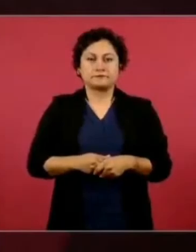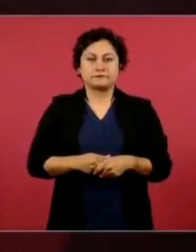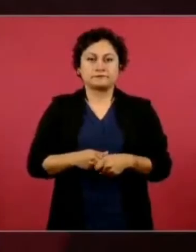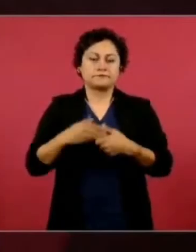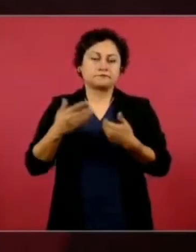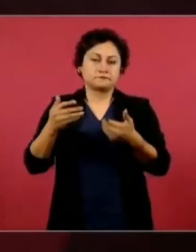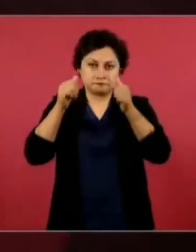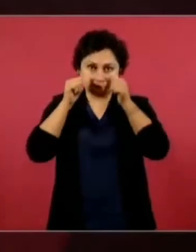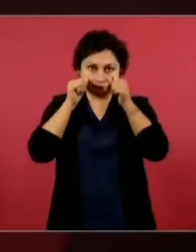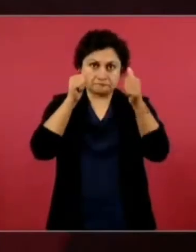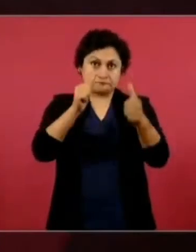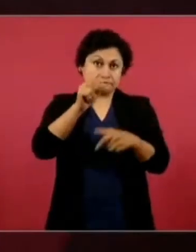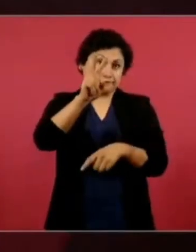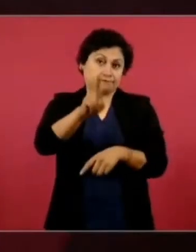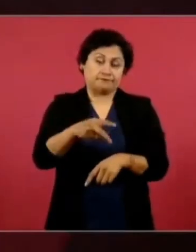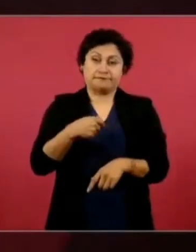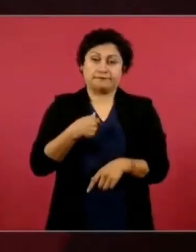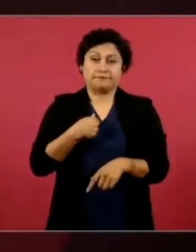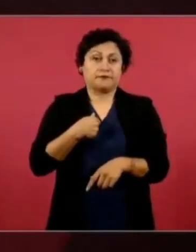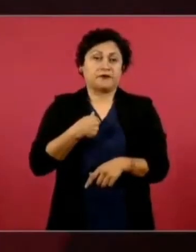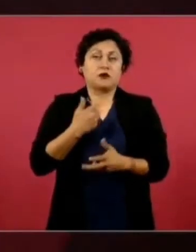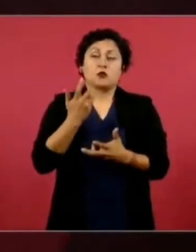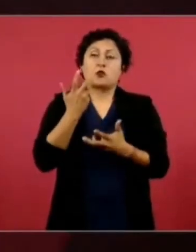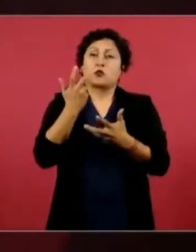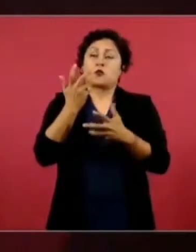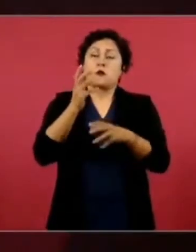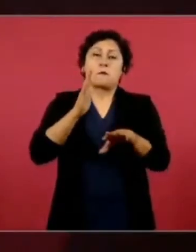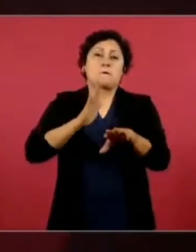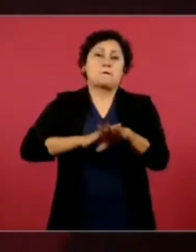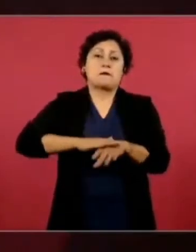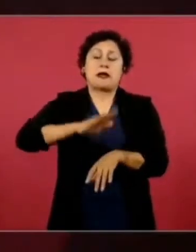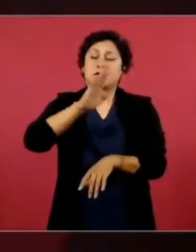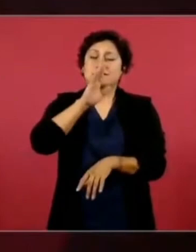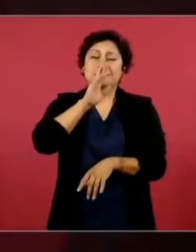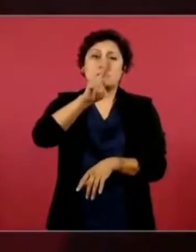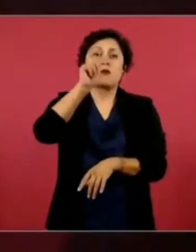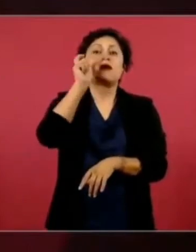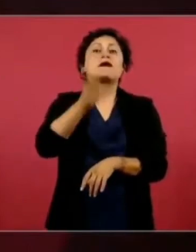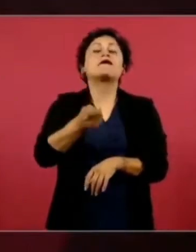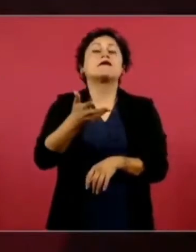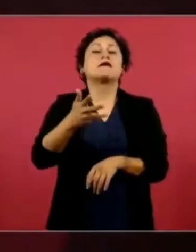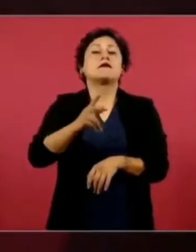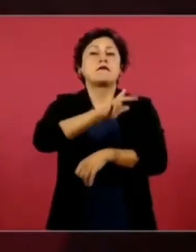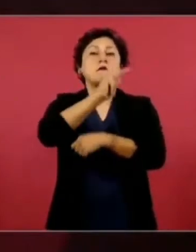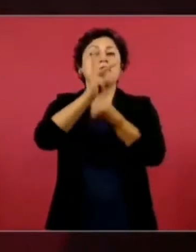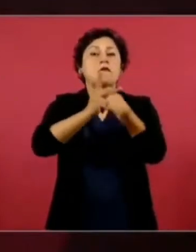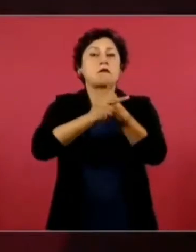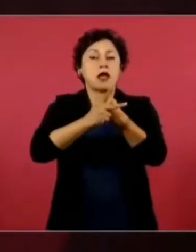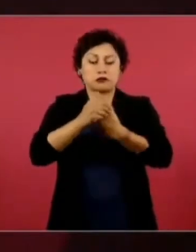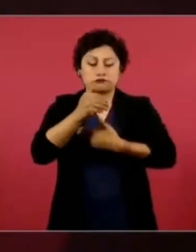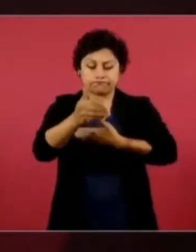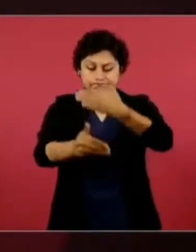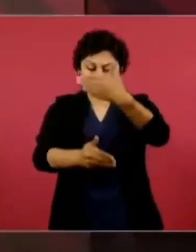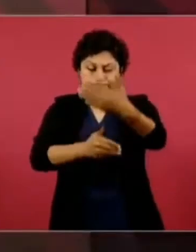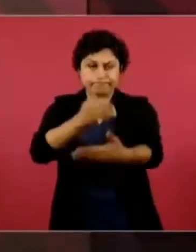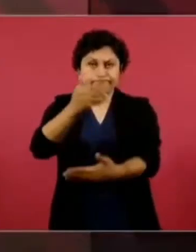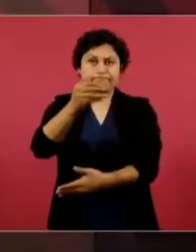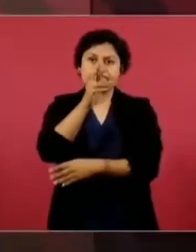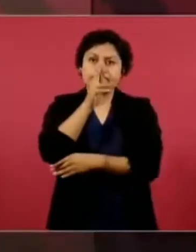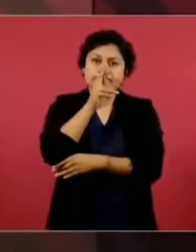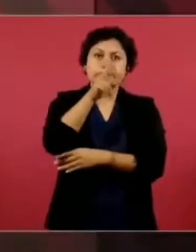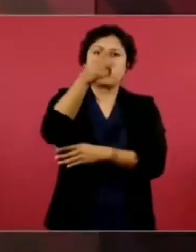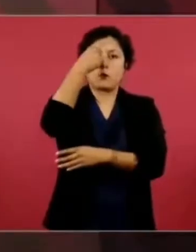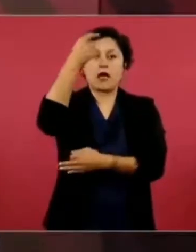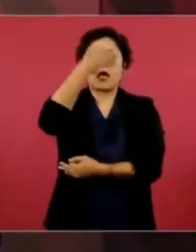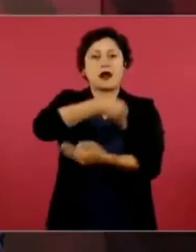deseo de que nos vaya bien a todos y estoy